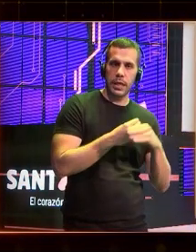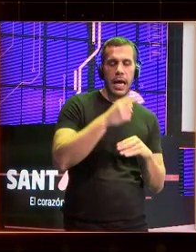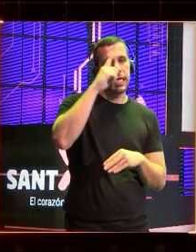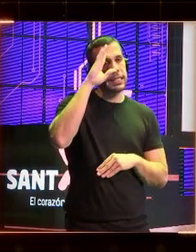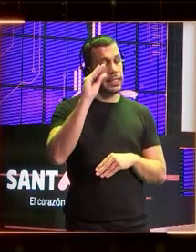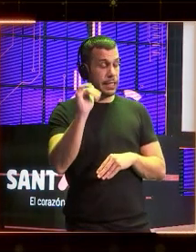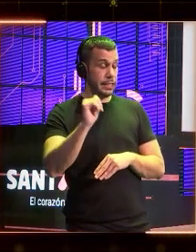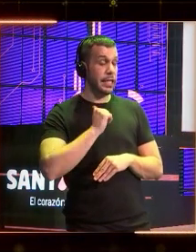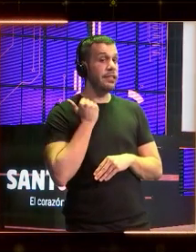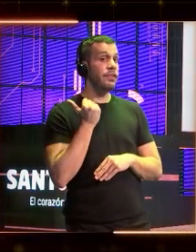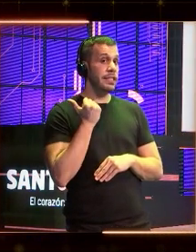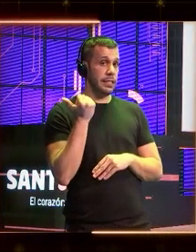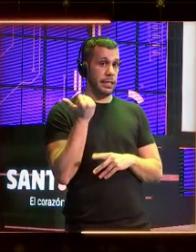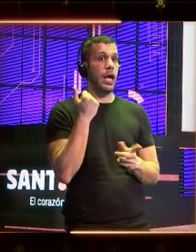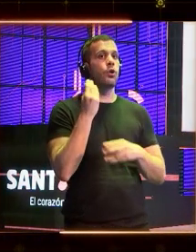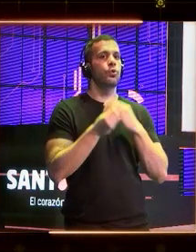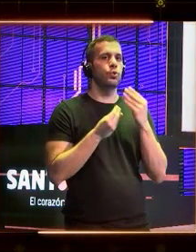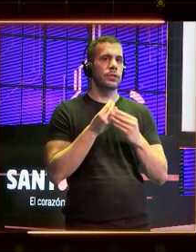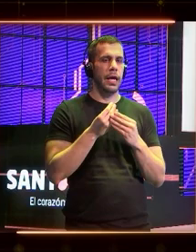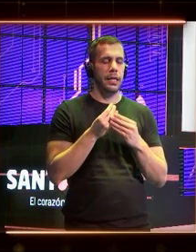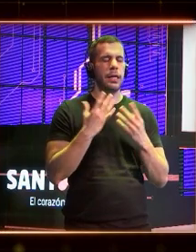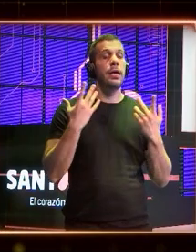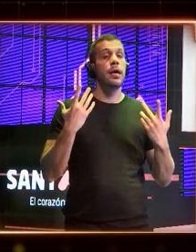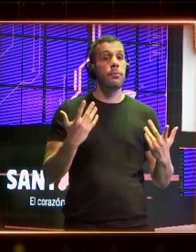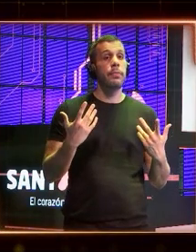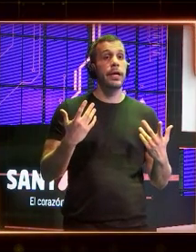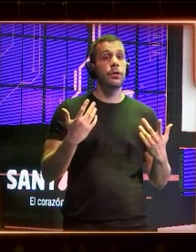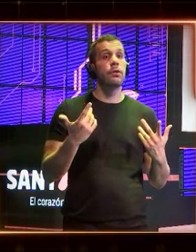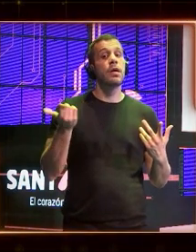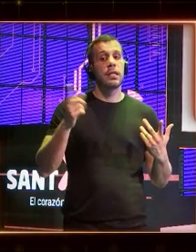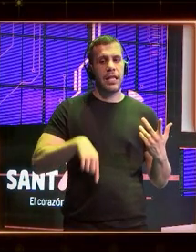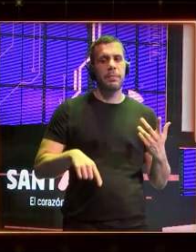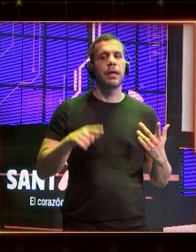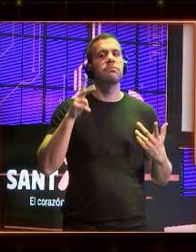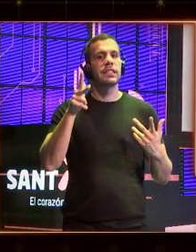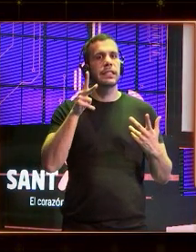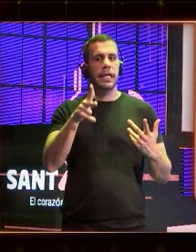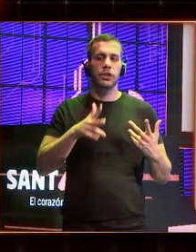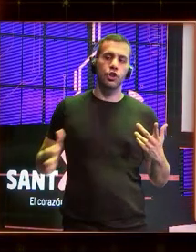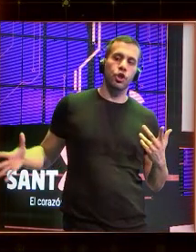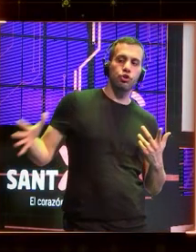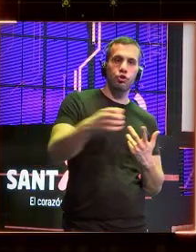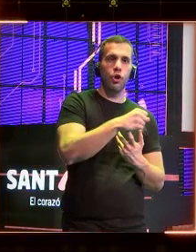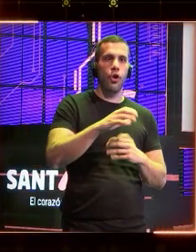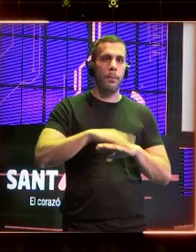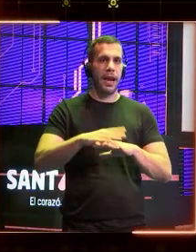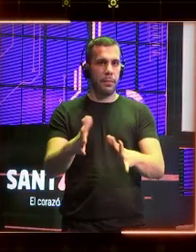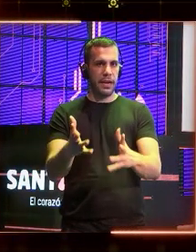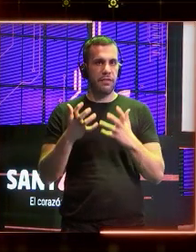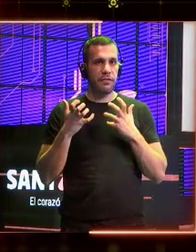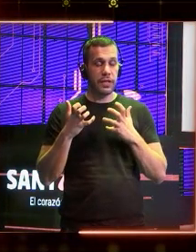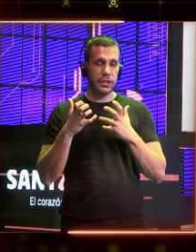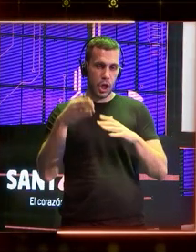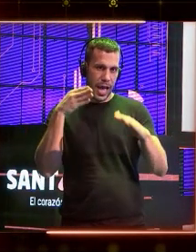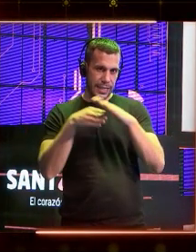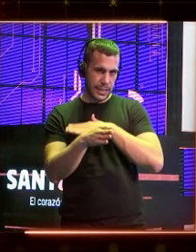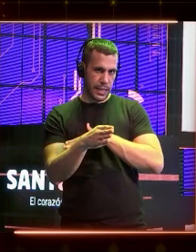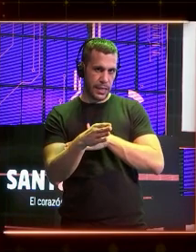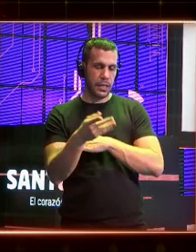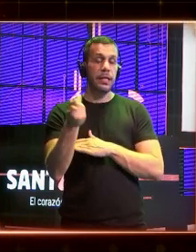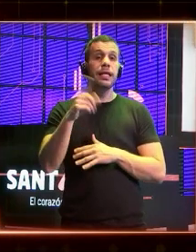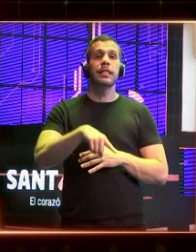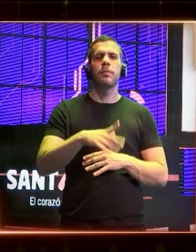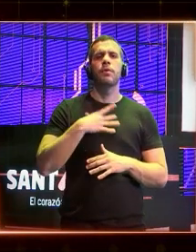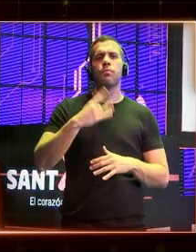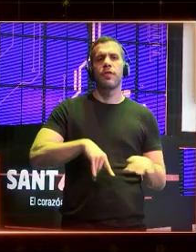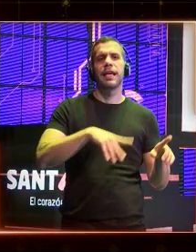artificial, pero tenemos no solamente de conseguir que todo el mundo tenga el mismo derecho a acceder a sus beneficios, sino también a poder disponer de